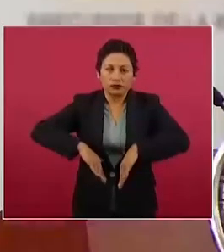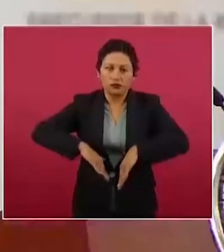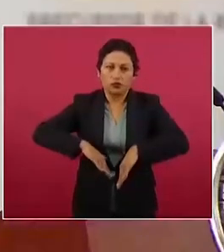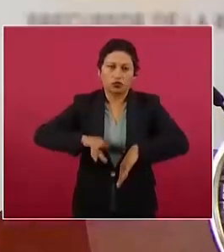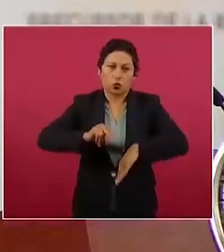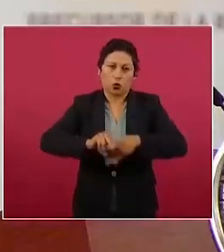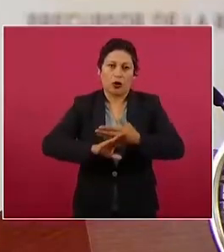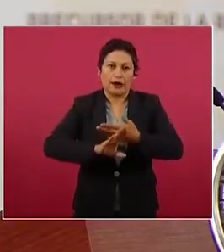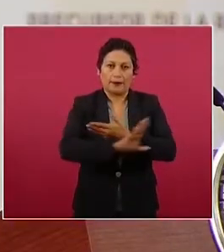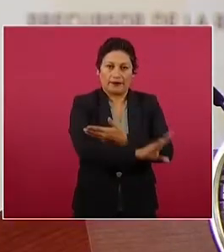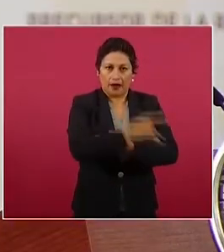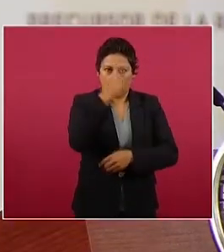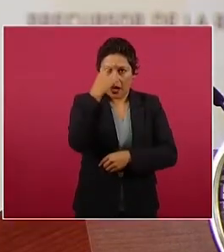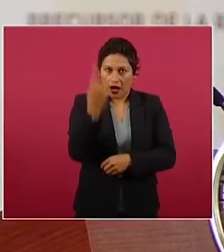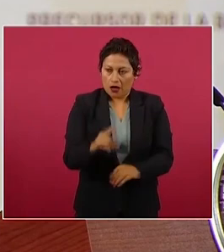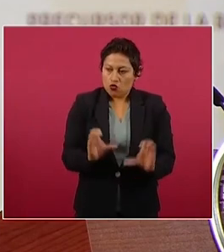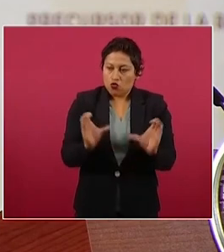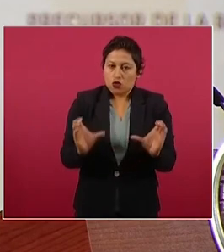desgracias.